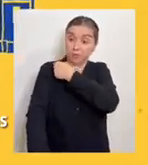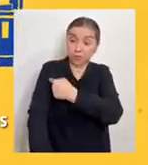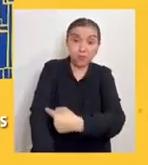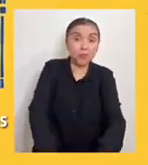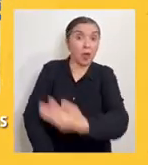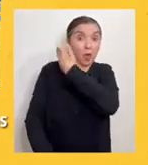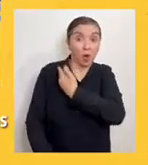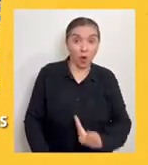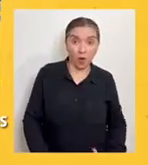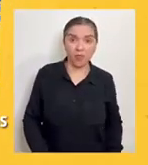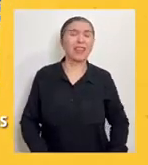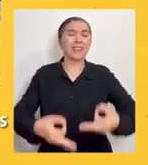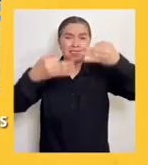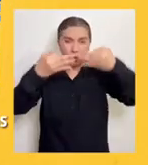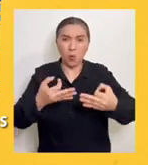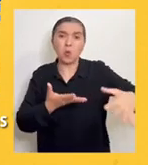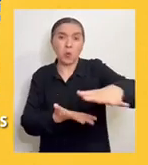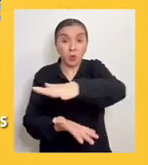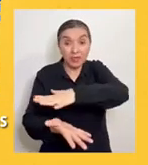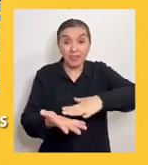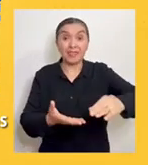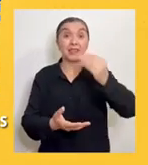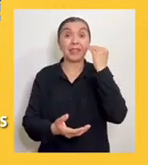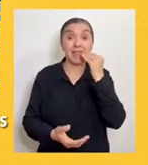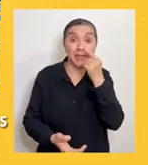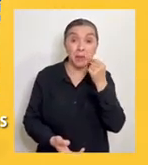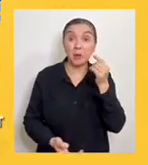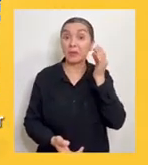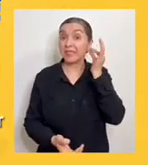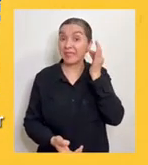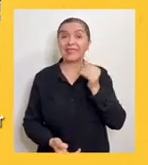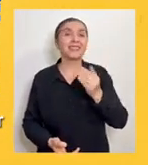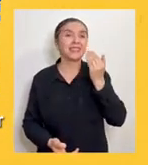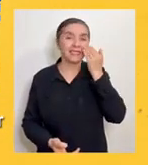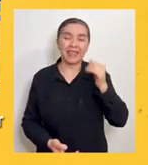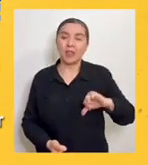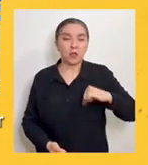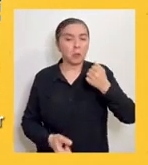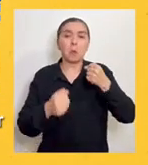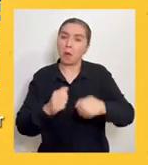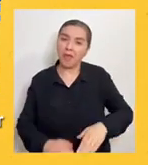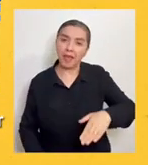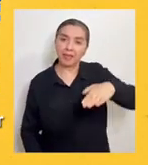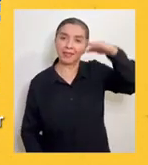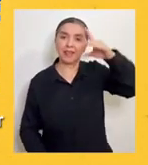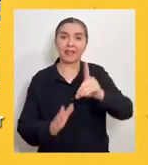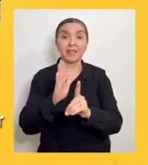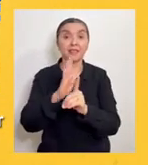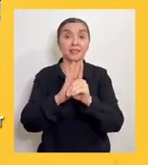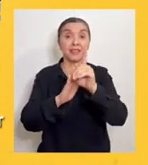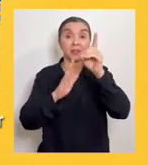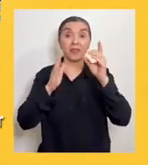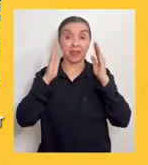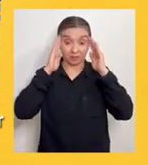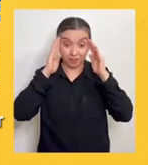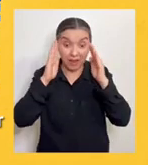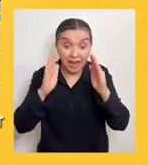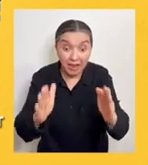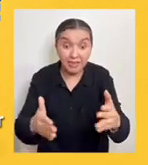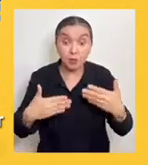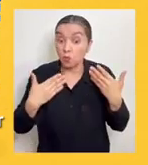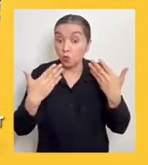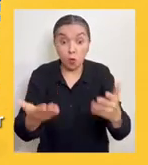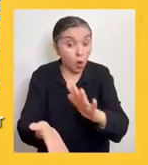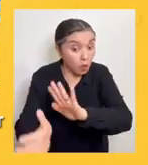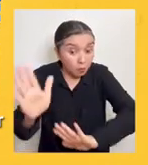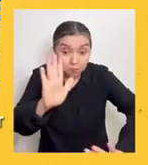para que todos los gobiernos del país aseguren las condiciones que permitan que niños, niñas y adolescentes puedan crecer, desarrollarse y